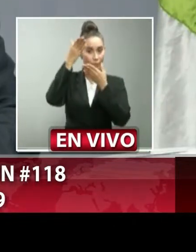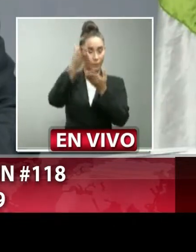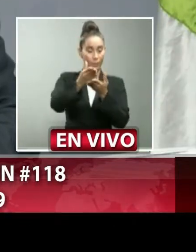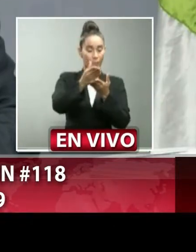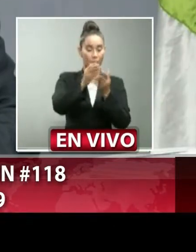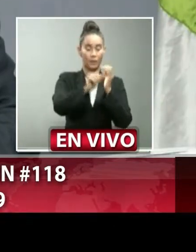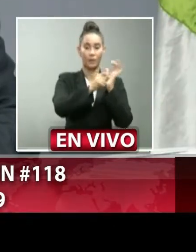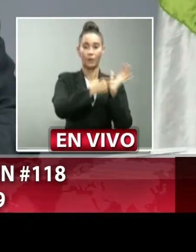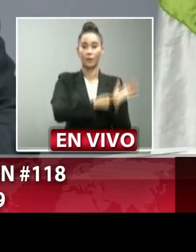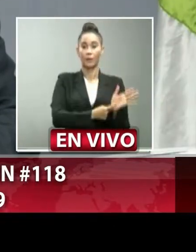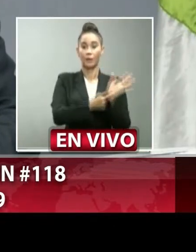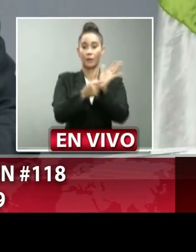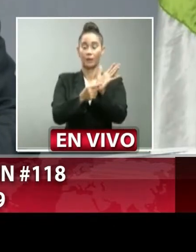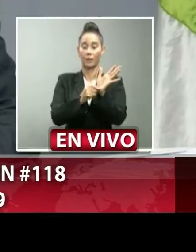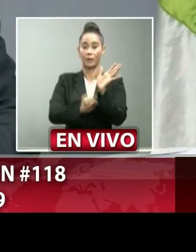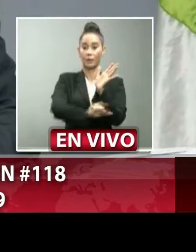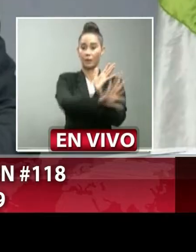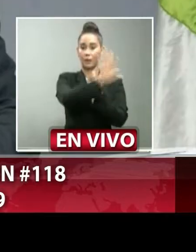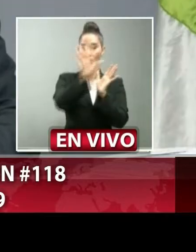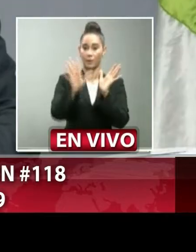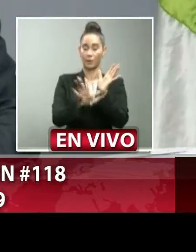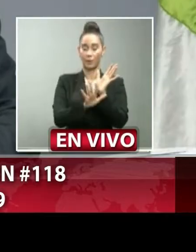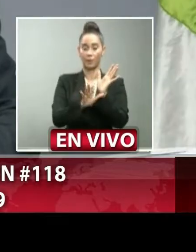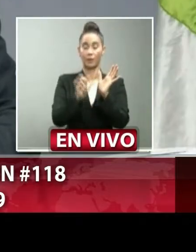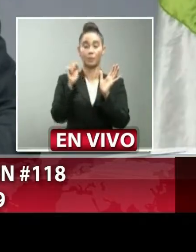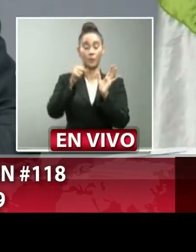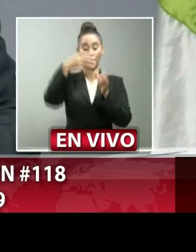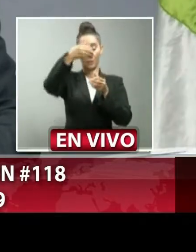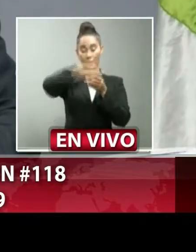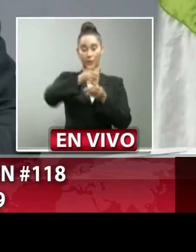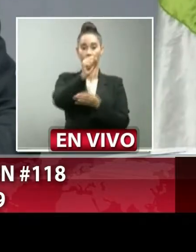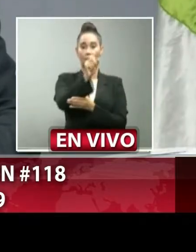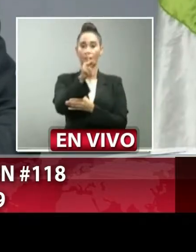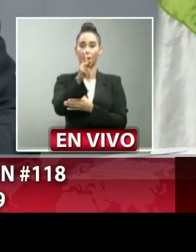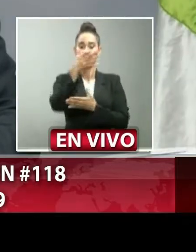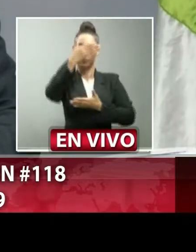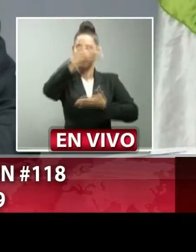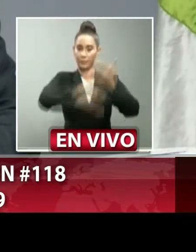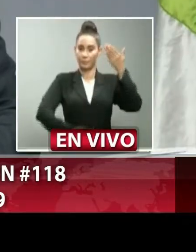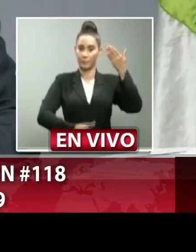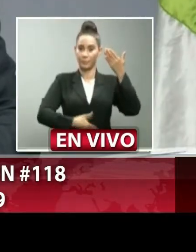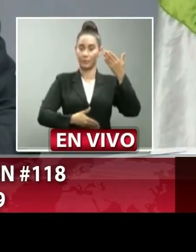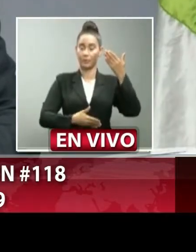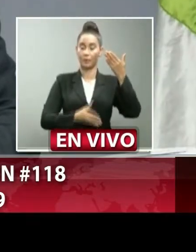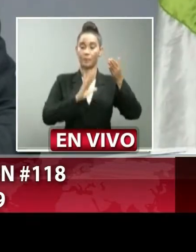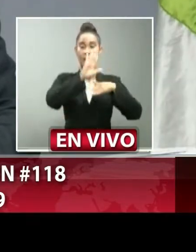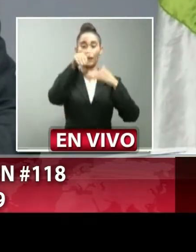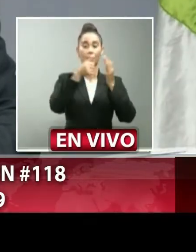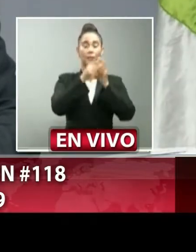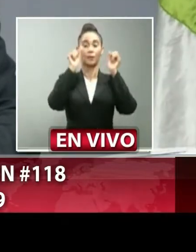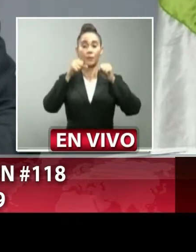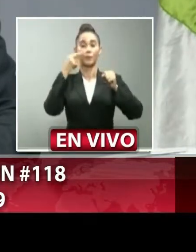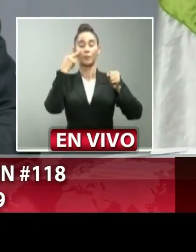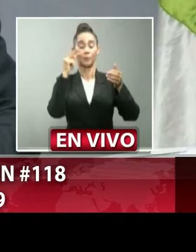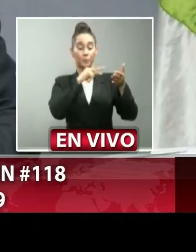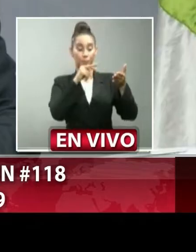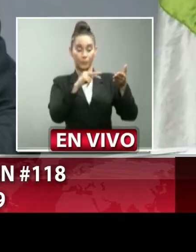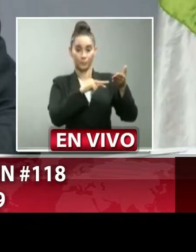su contenido en el portal web institucional en cumplimiento de la ley número